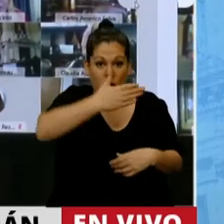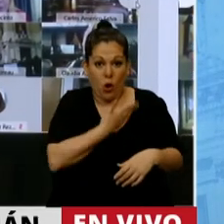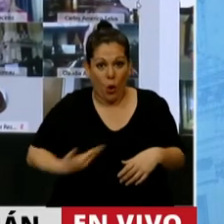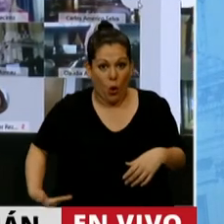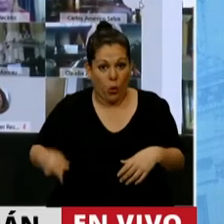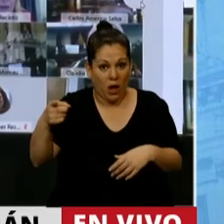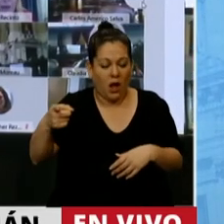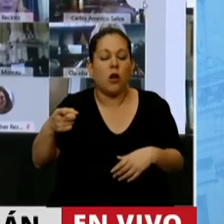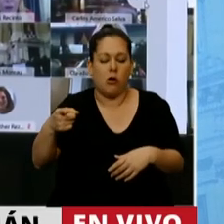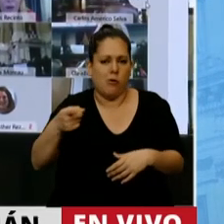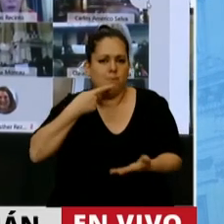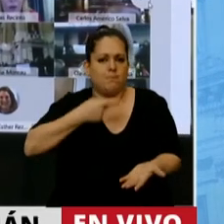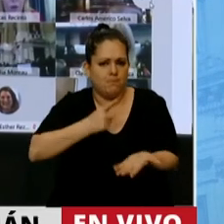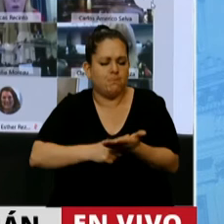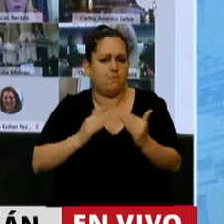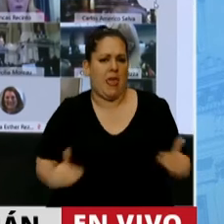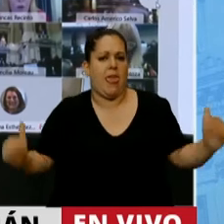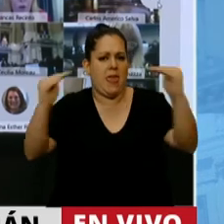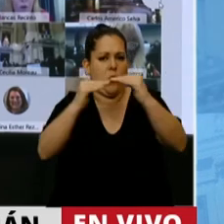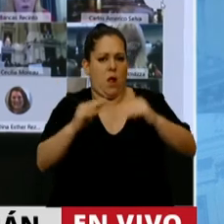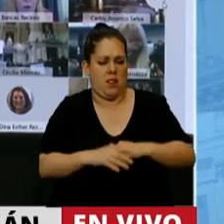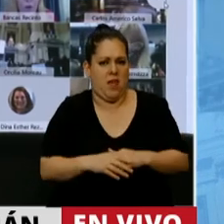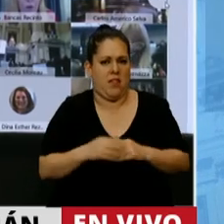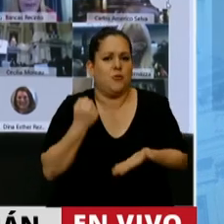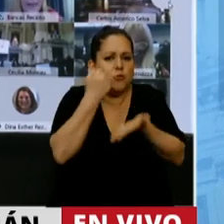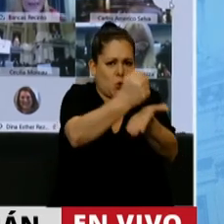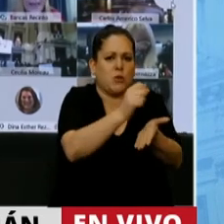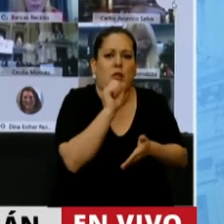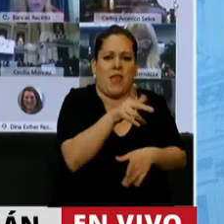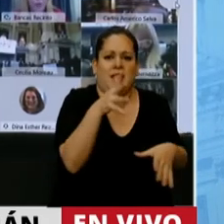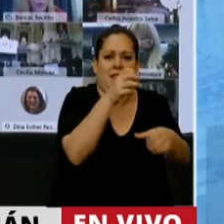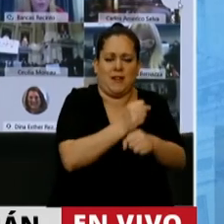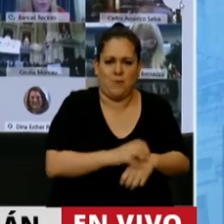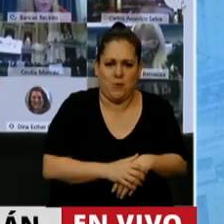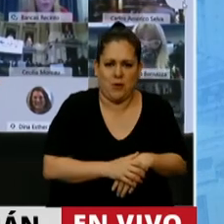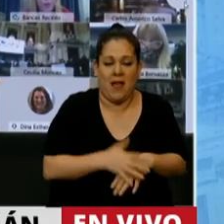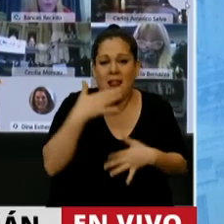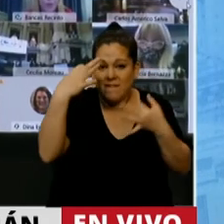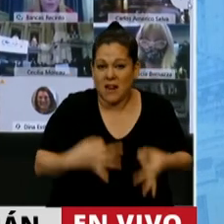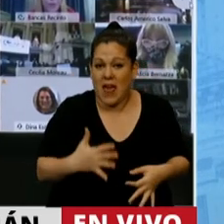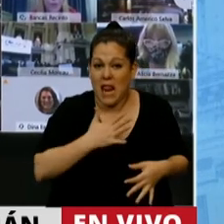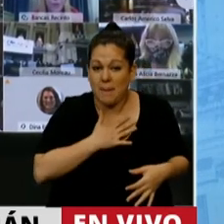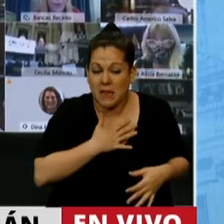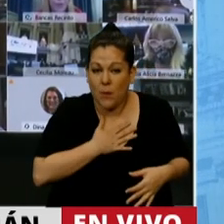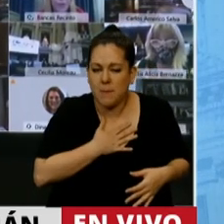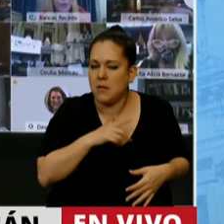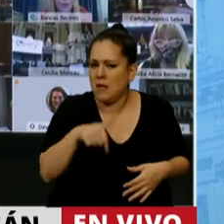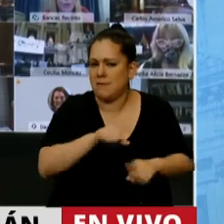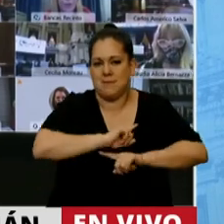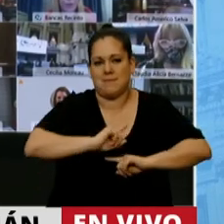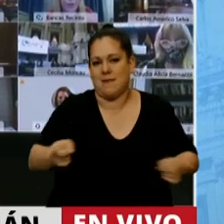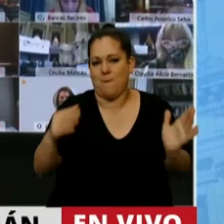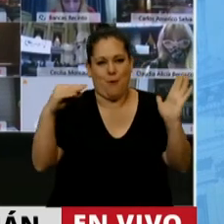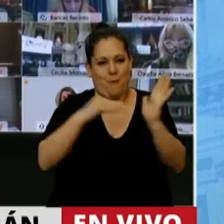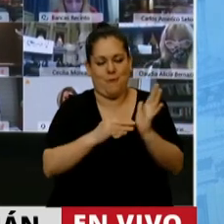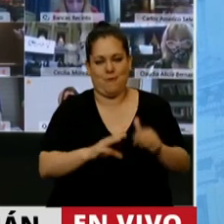Nacional pongan equidad en el tema del subsidio de transporte. Lamentablemente, esto tampoco ha